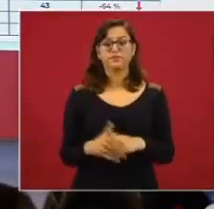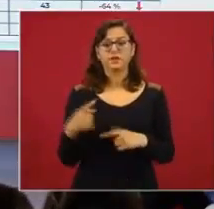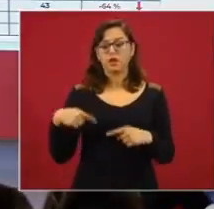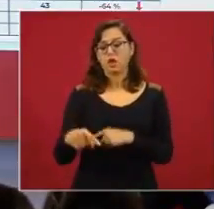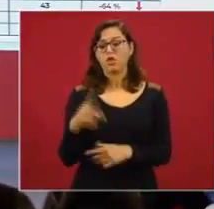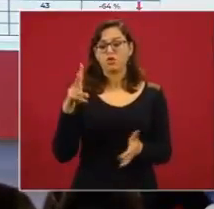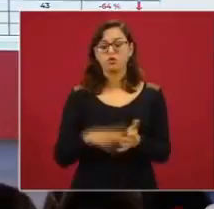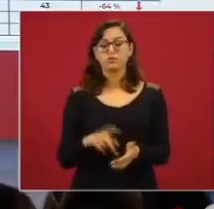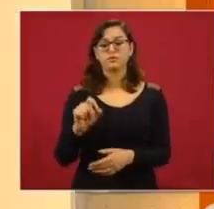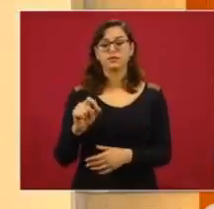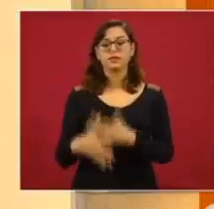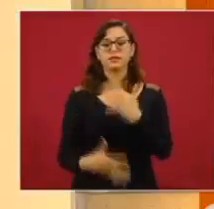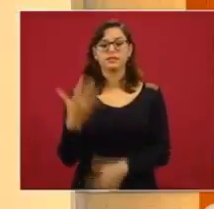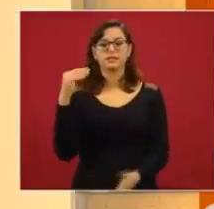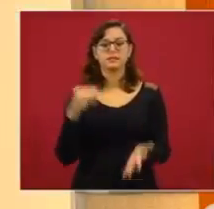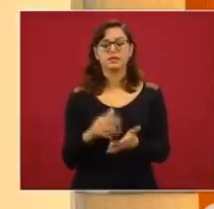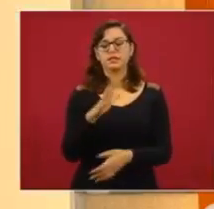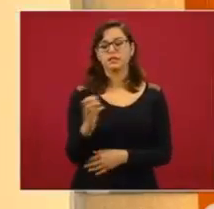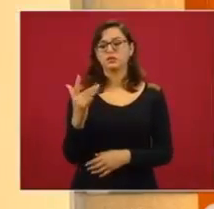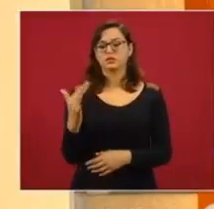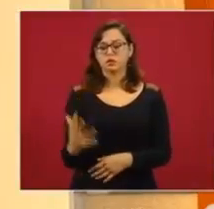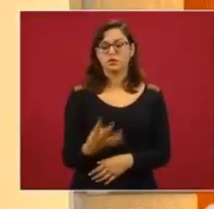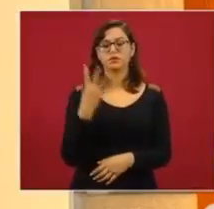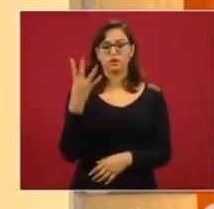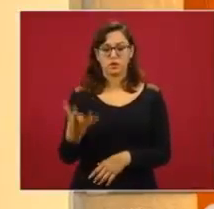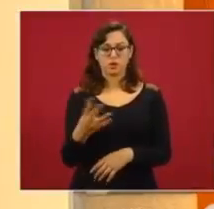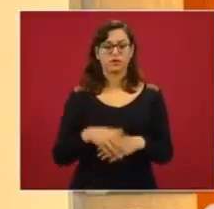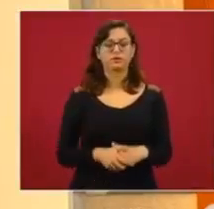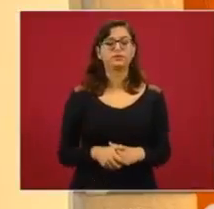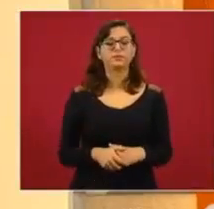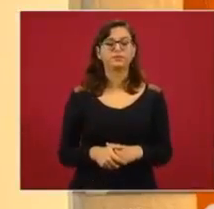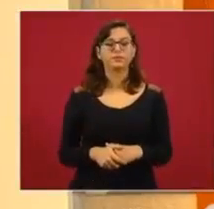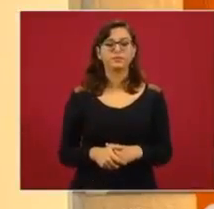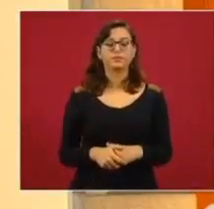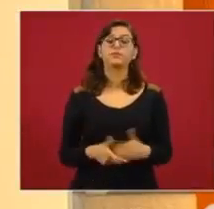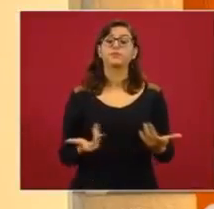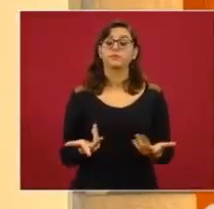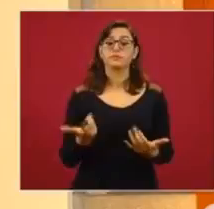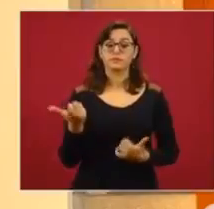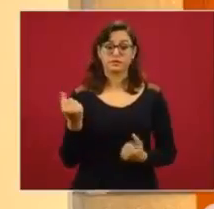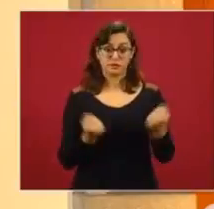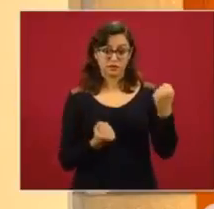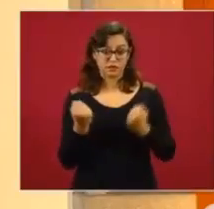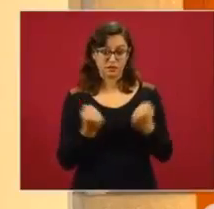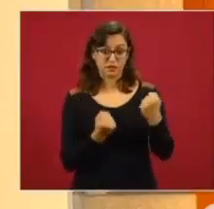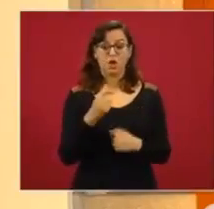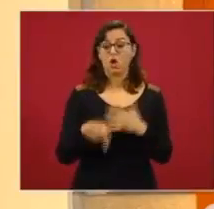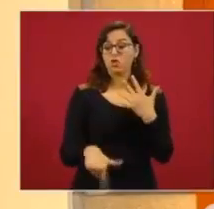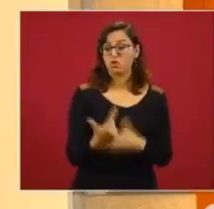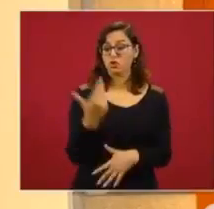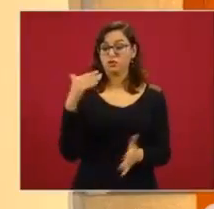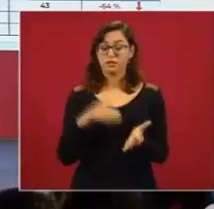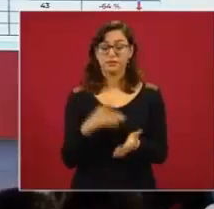554, y en el 19 tuvimos 12 mil 471. Vehículos terrestres, 12 mil